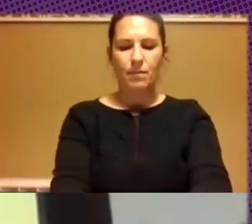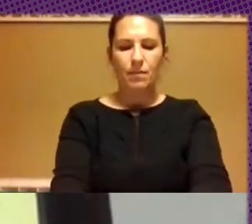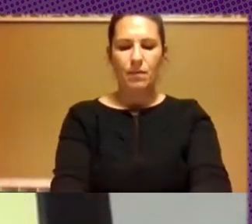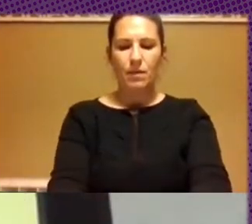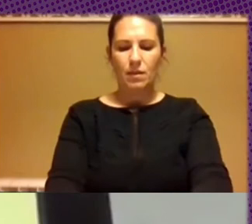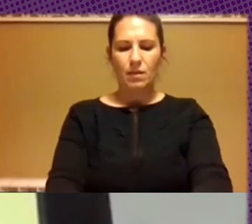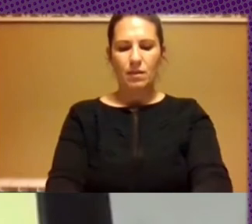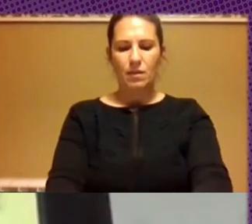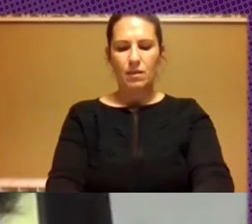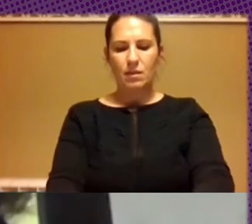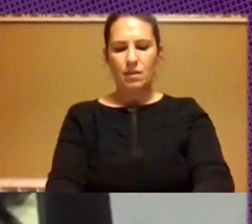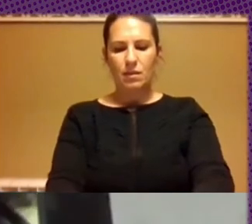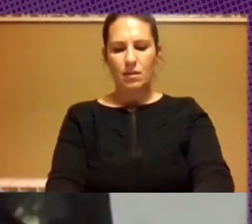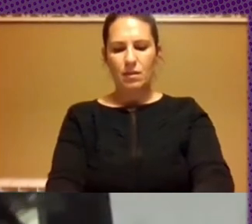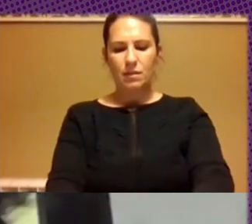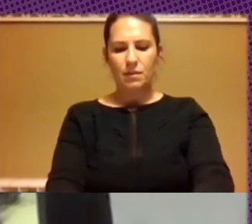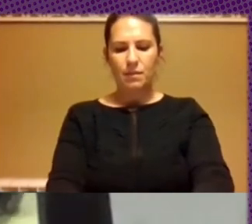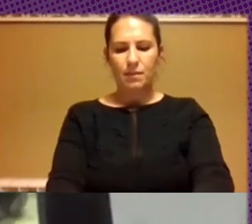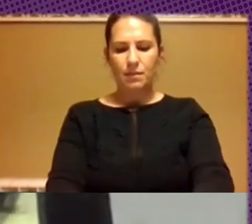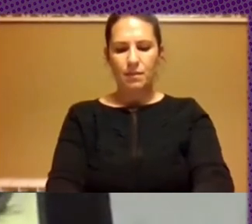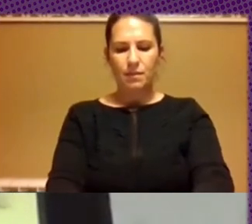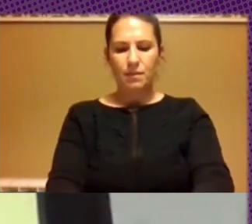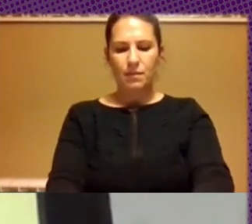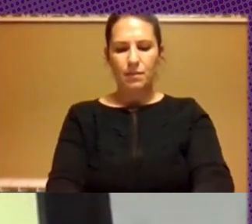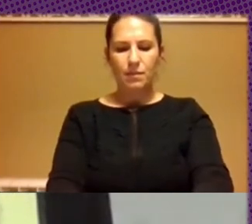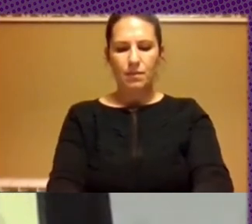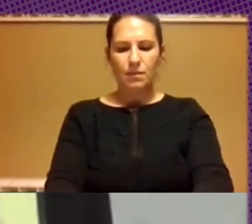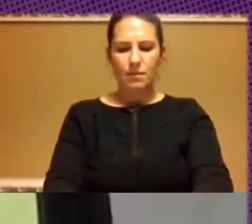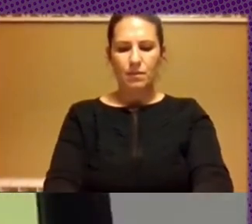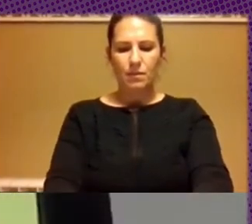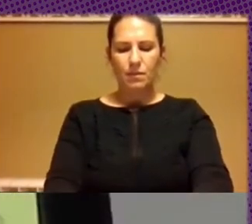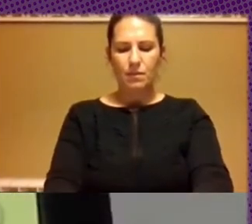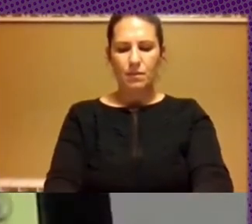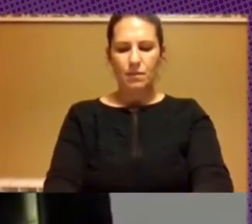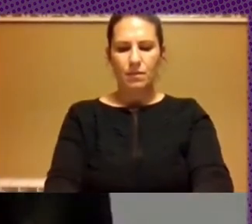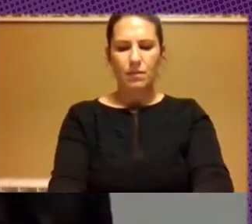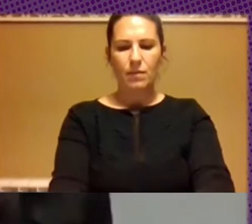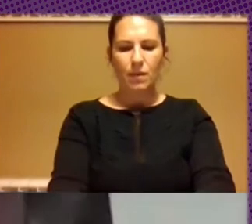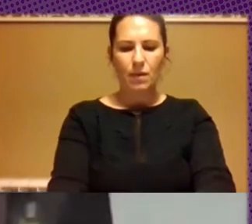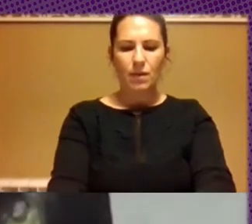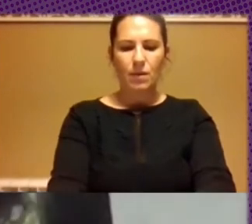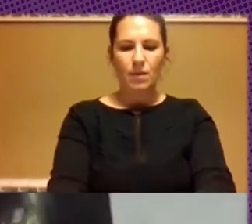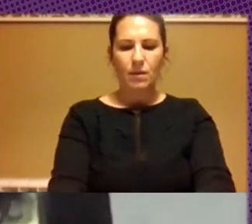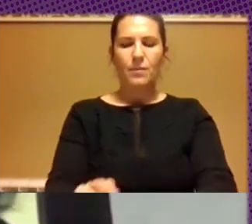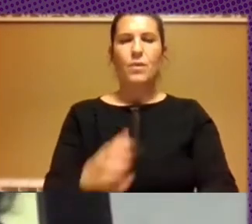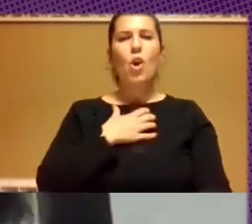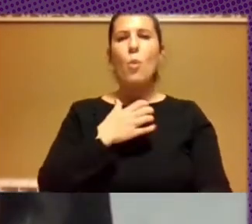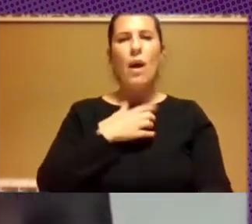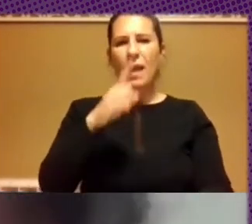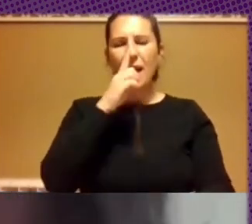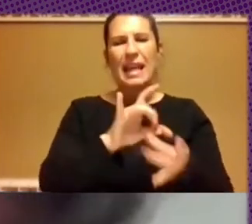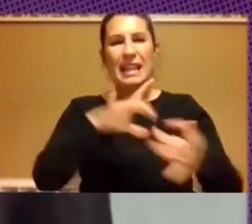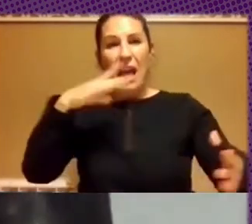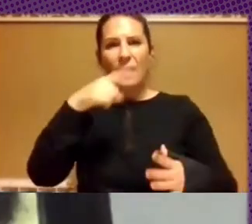concentración de medios en la Argentina no puede ser escindido de las condiciones y la calidad de ese debate democrático. Y